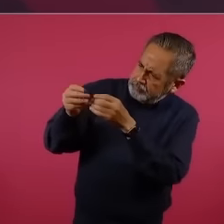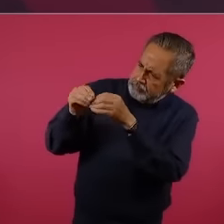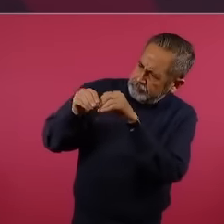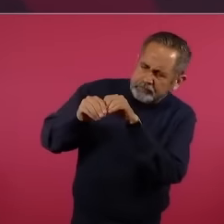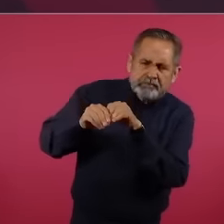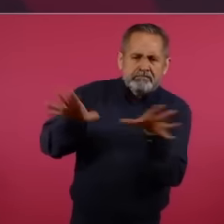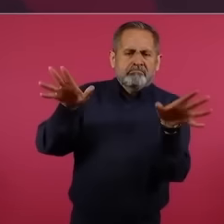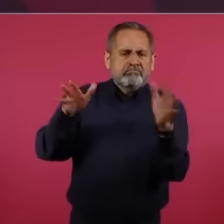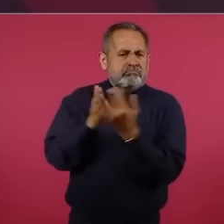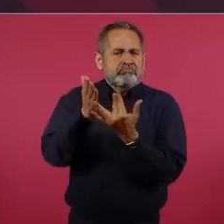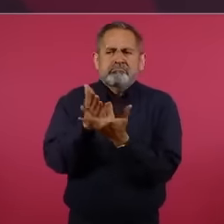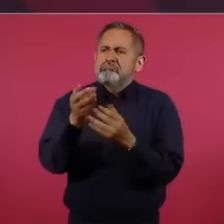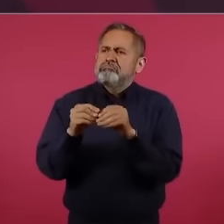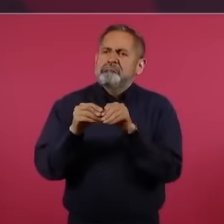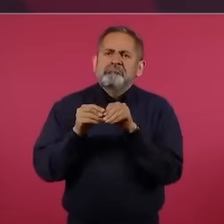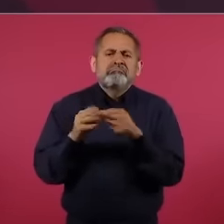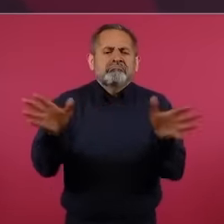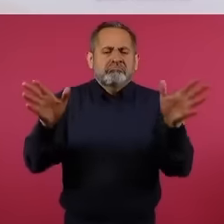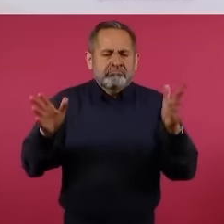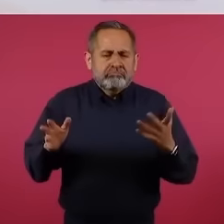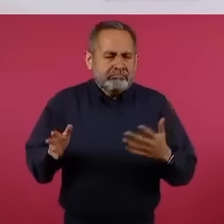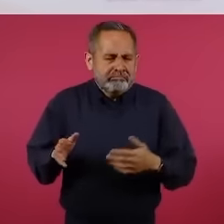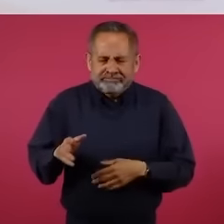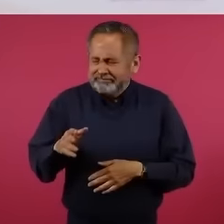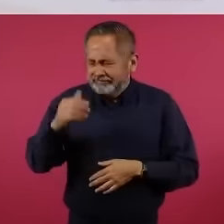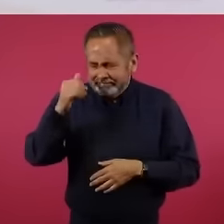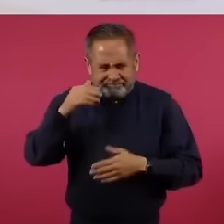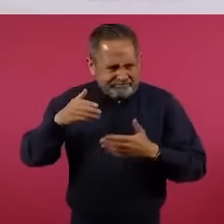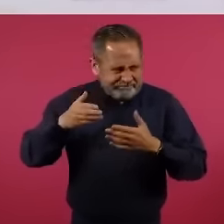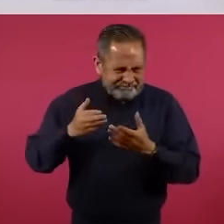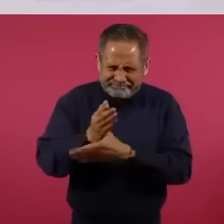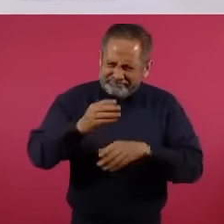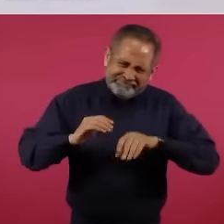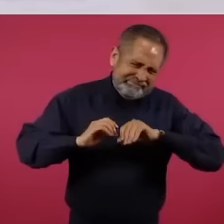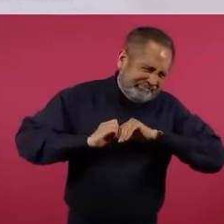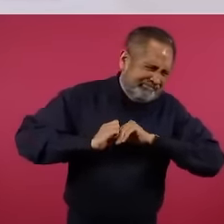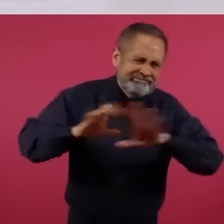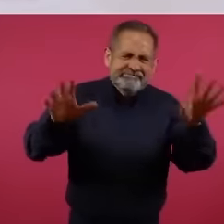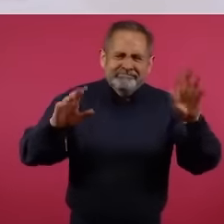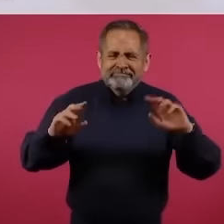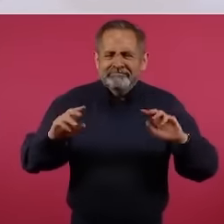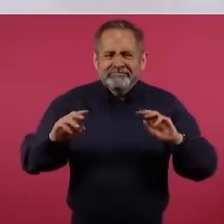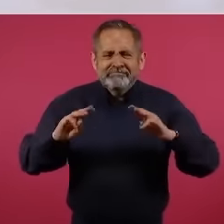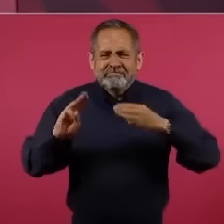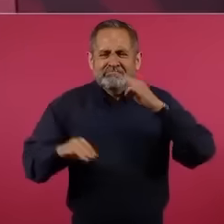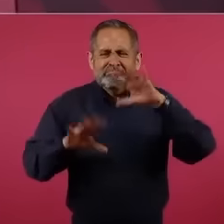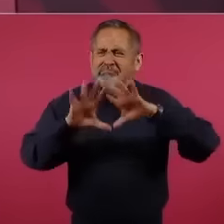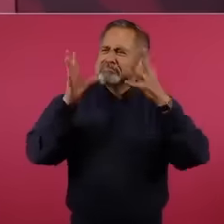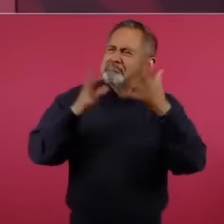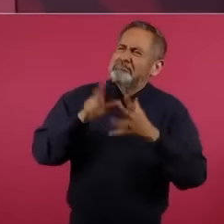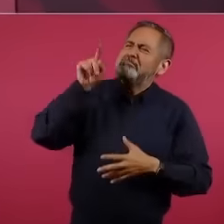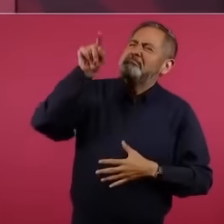en estos tiempos llega hasta los lugares más apartados.